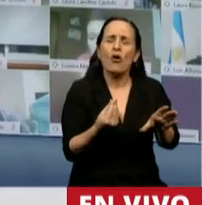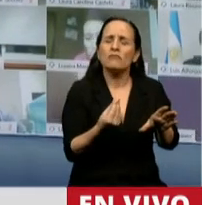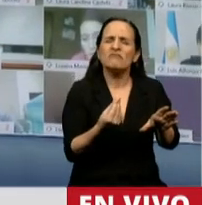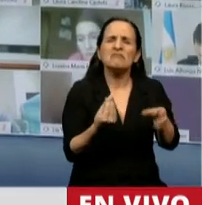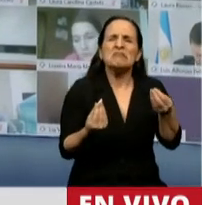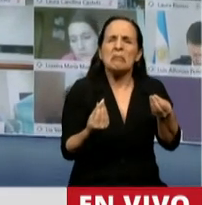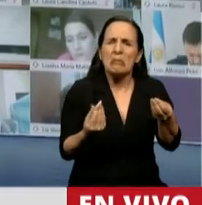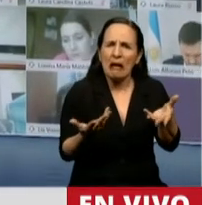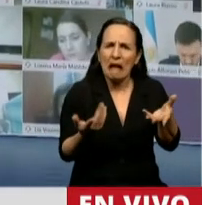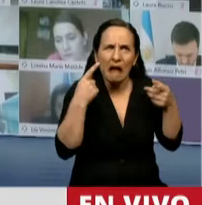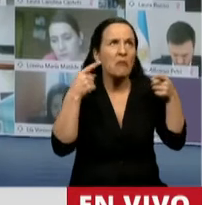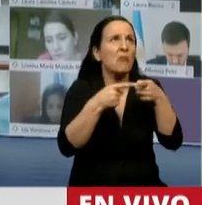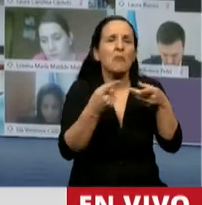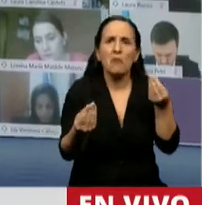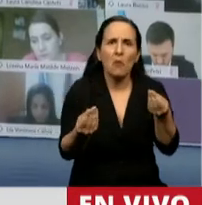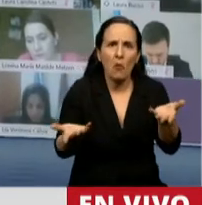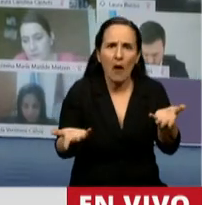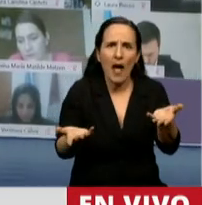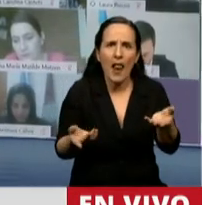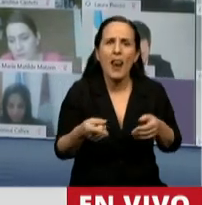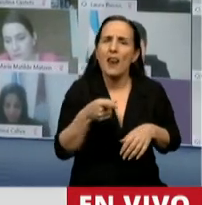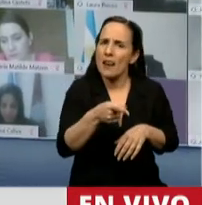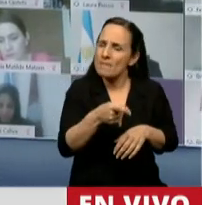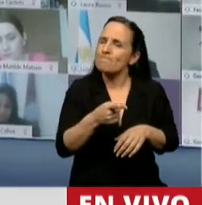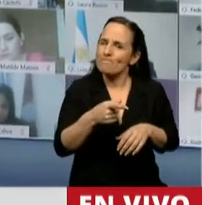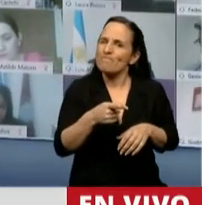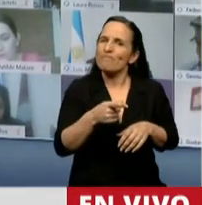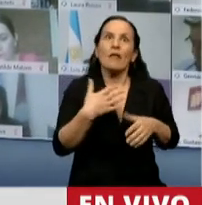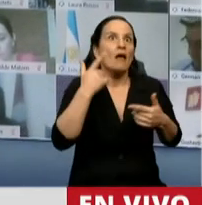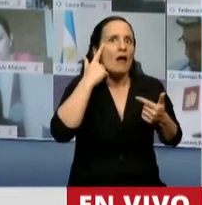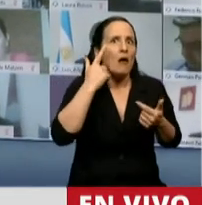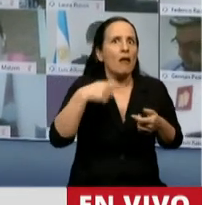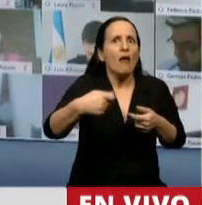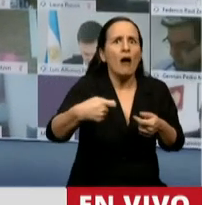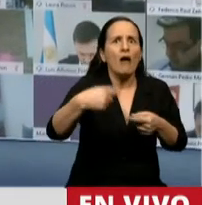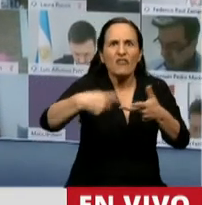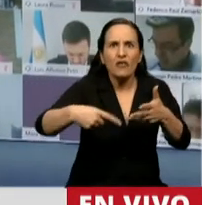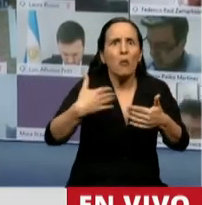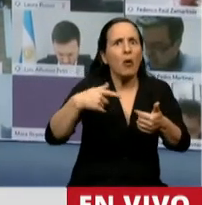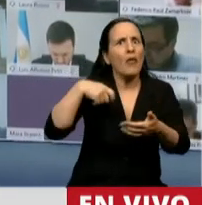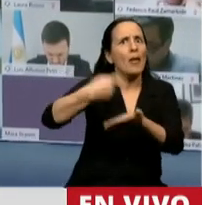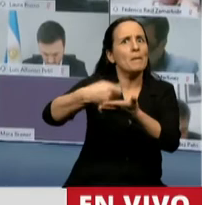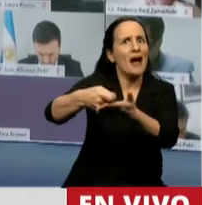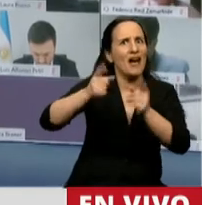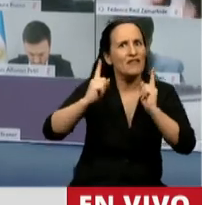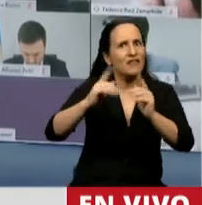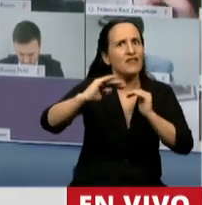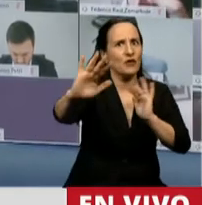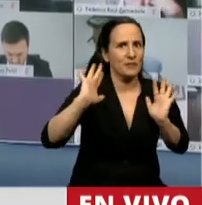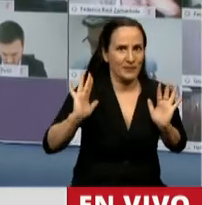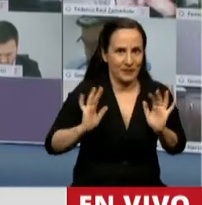El efecto de preservar y garantizar la sustentabilidad futura del régimen previsional público.